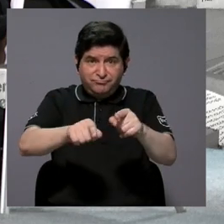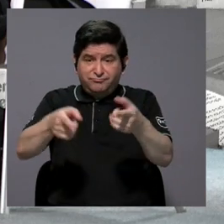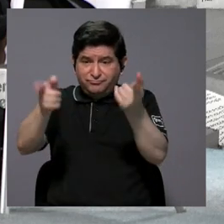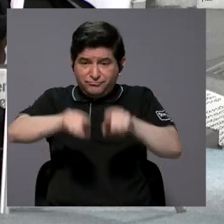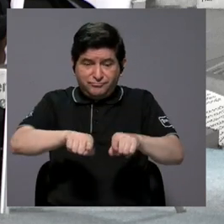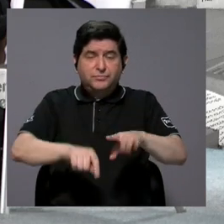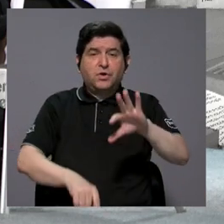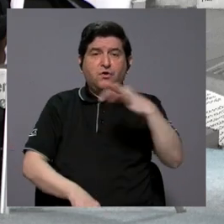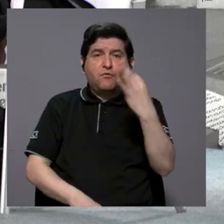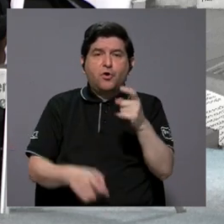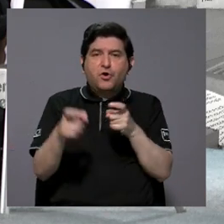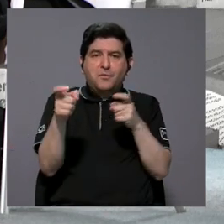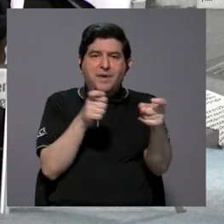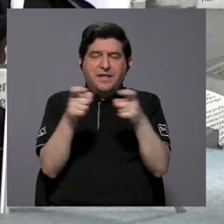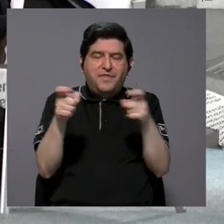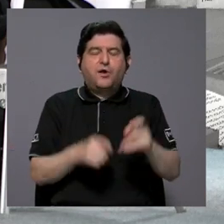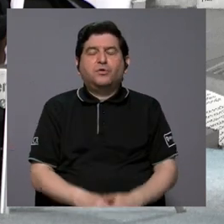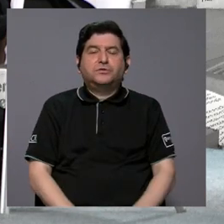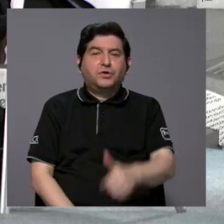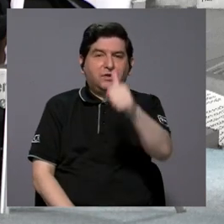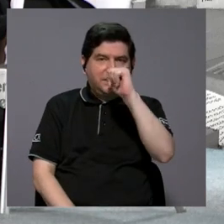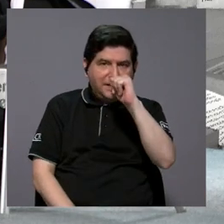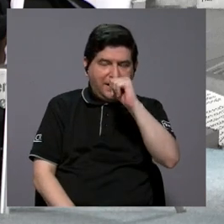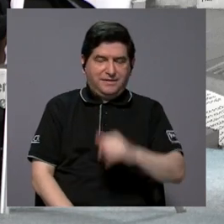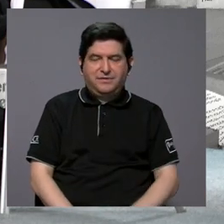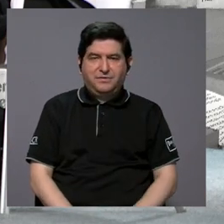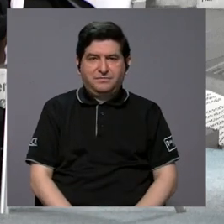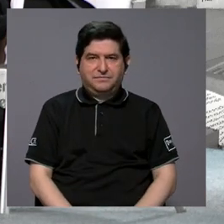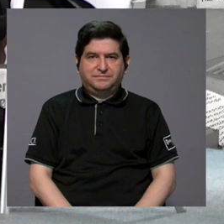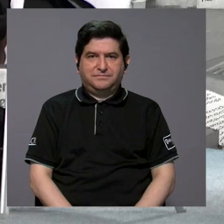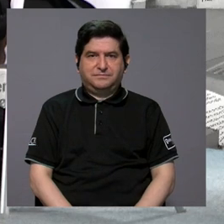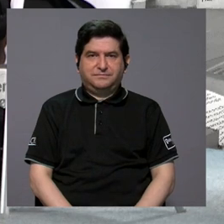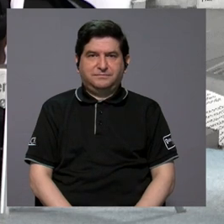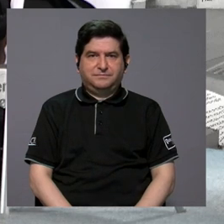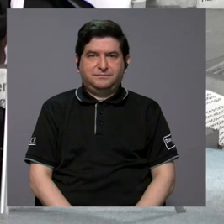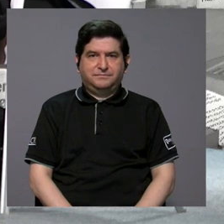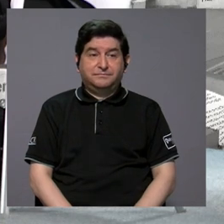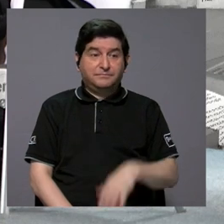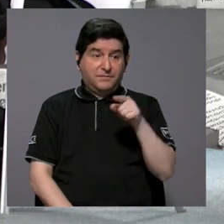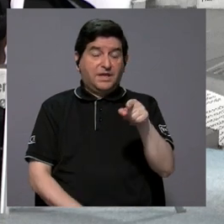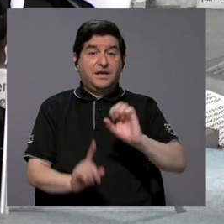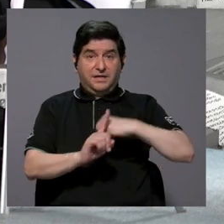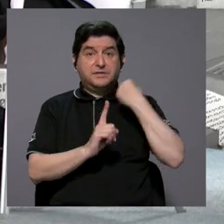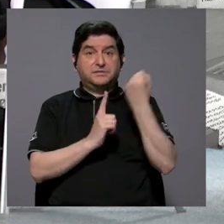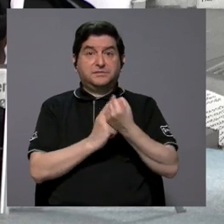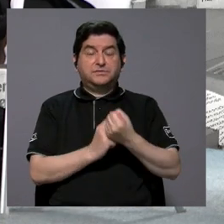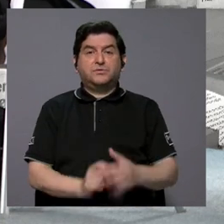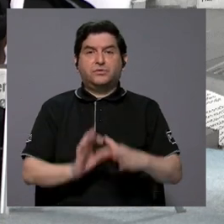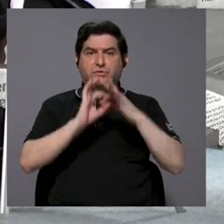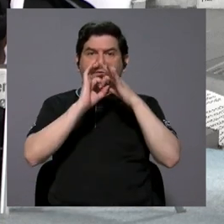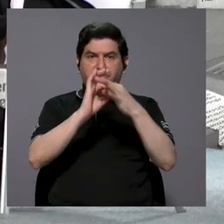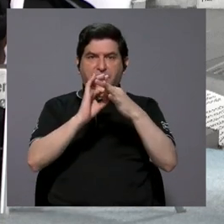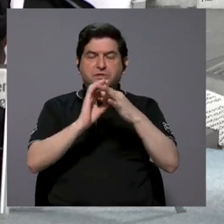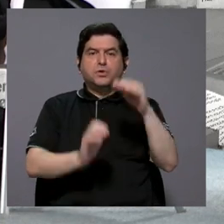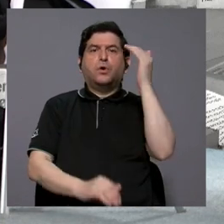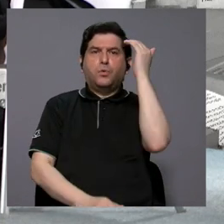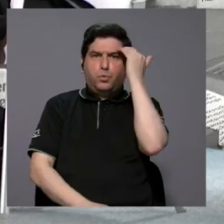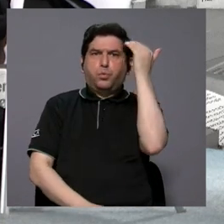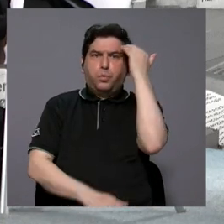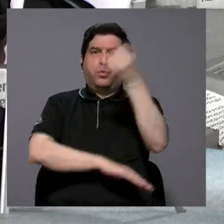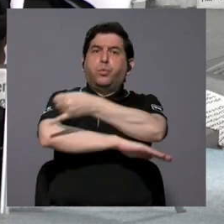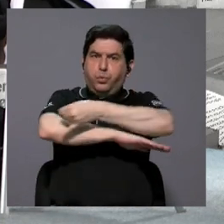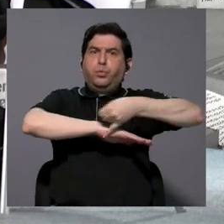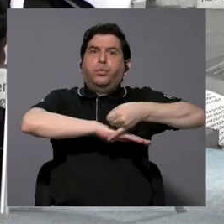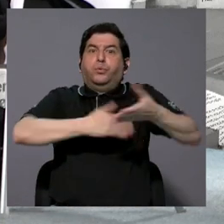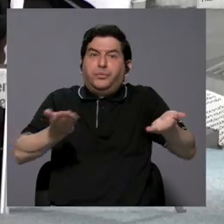formas de control hidráulico, lo cual, pues, básicamente corresponde con un conocimiento